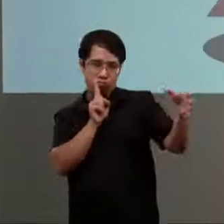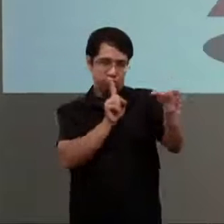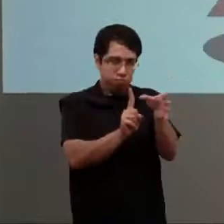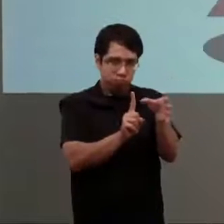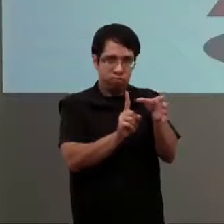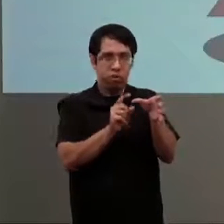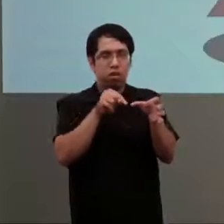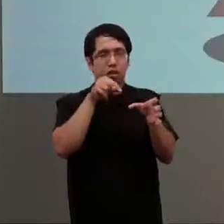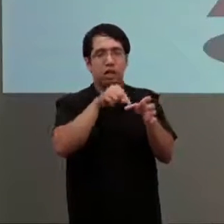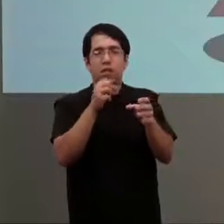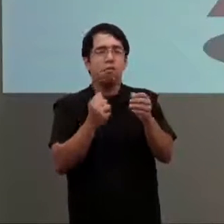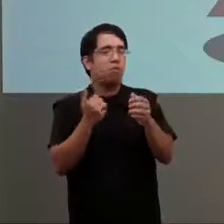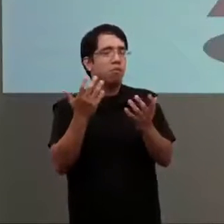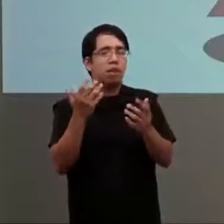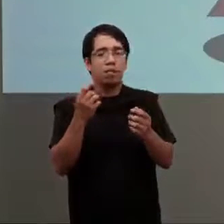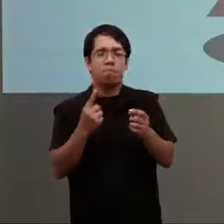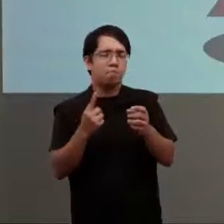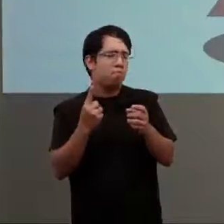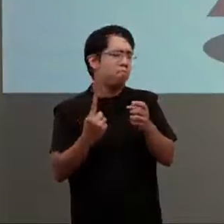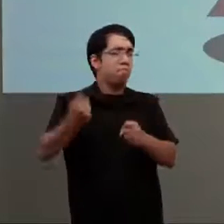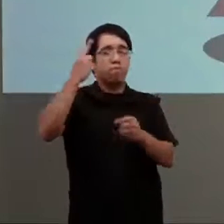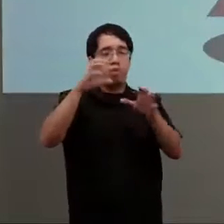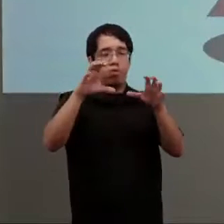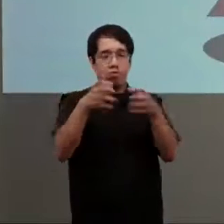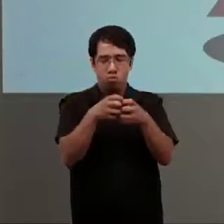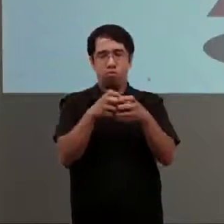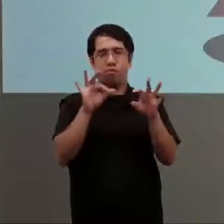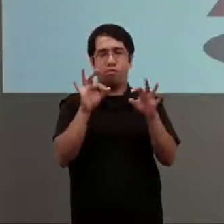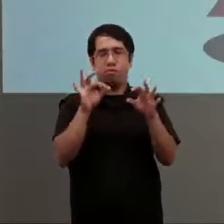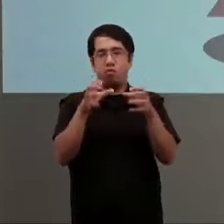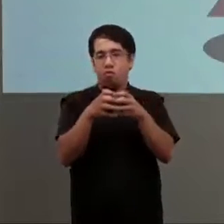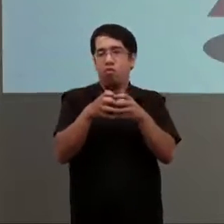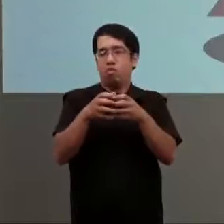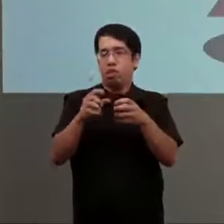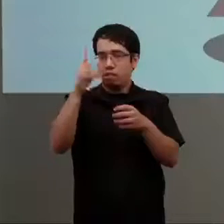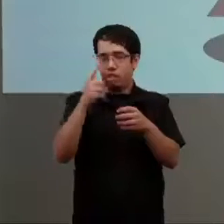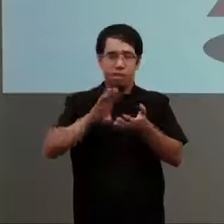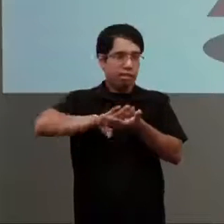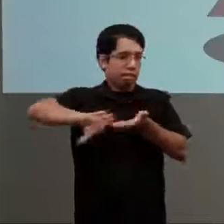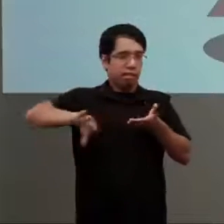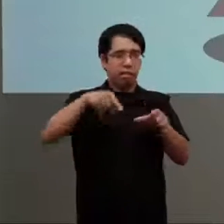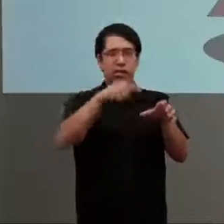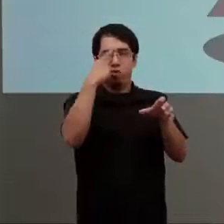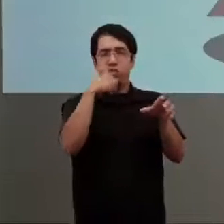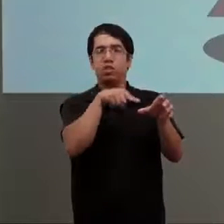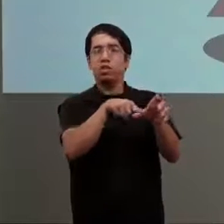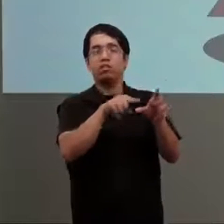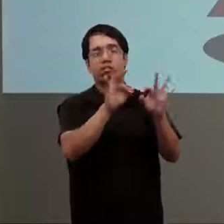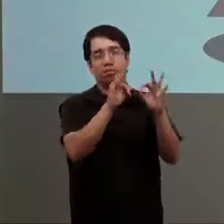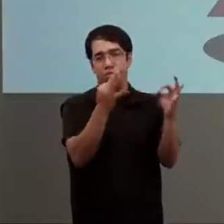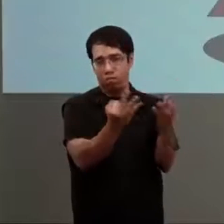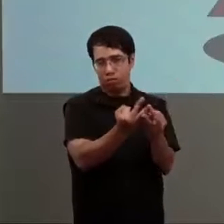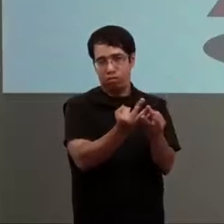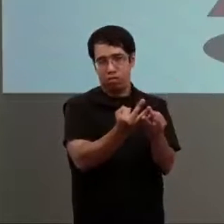círculo social que discrimina o que incluye es la familia entonces ahí también es tan importante cuando